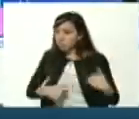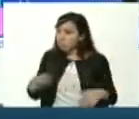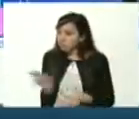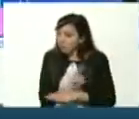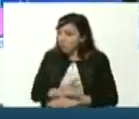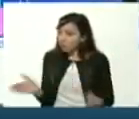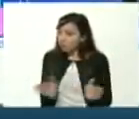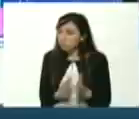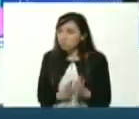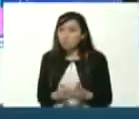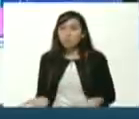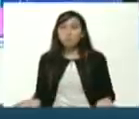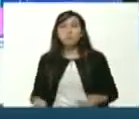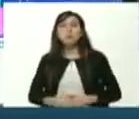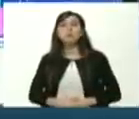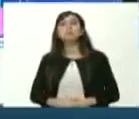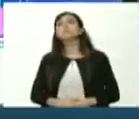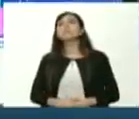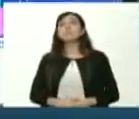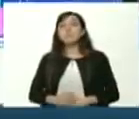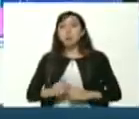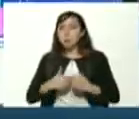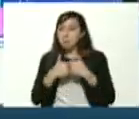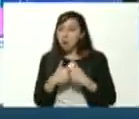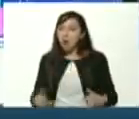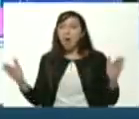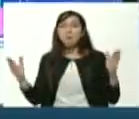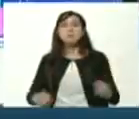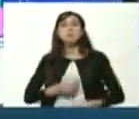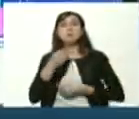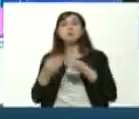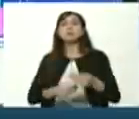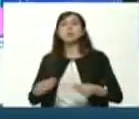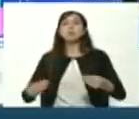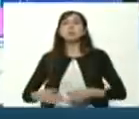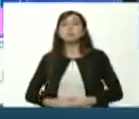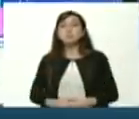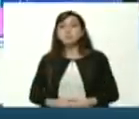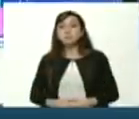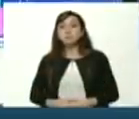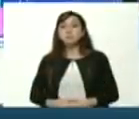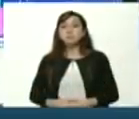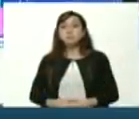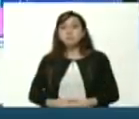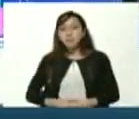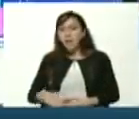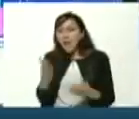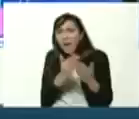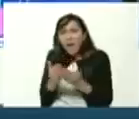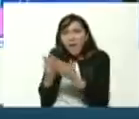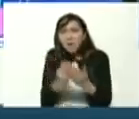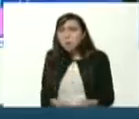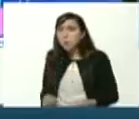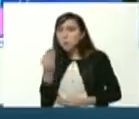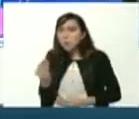rápidos vamos a abrir una oferta ya muchos estudiantes